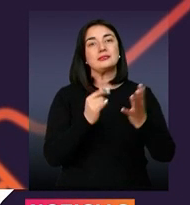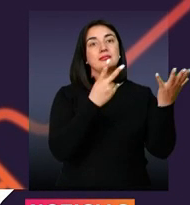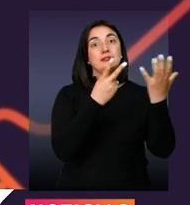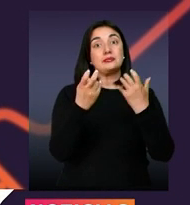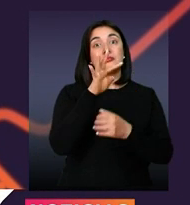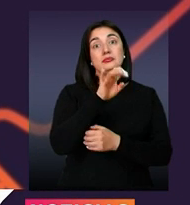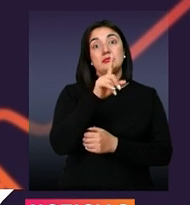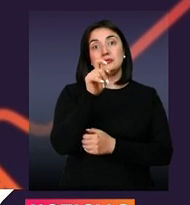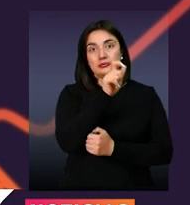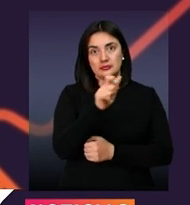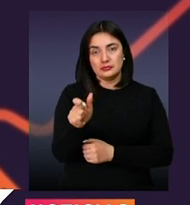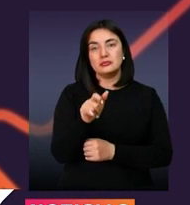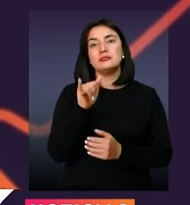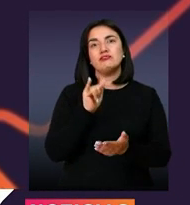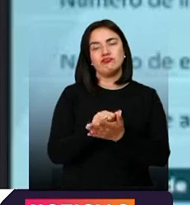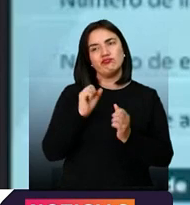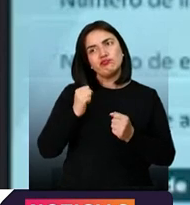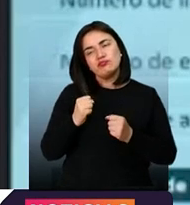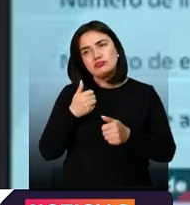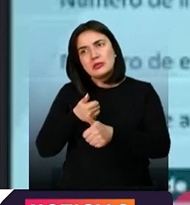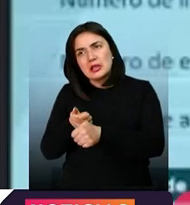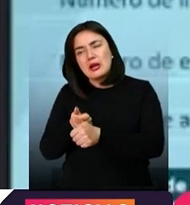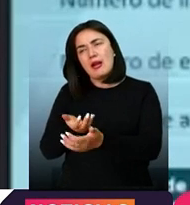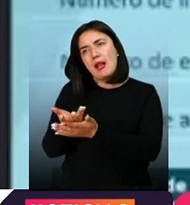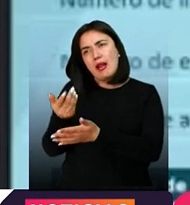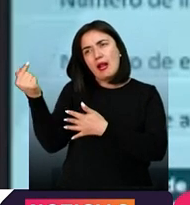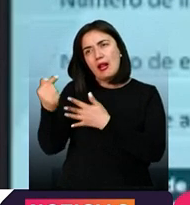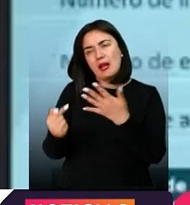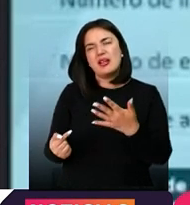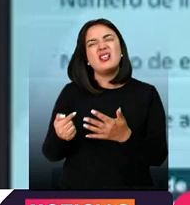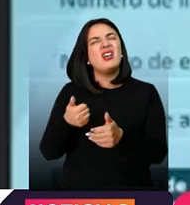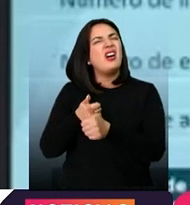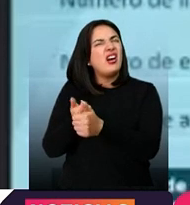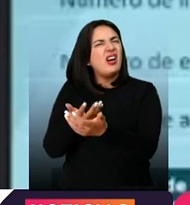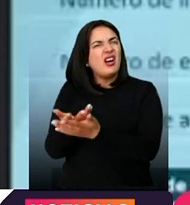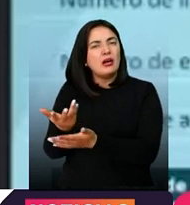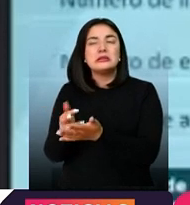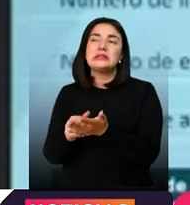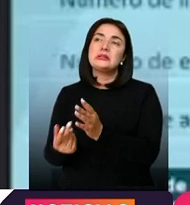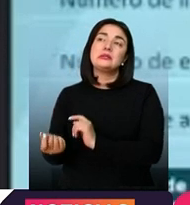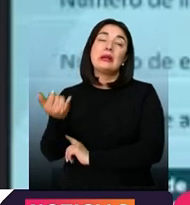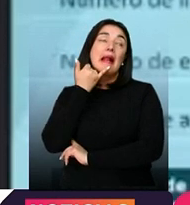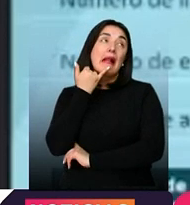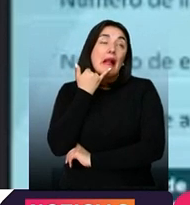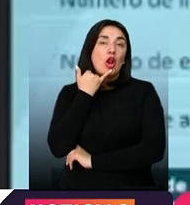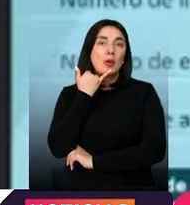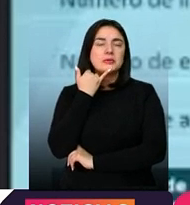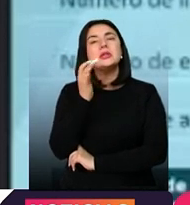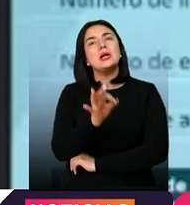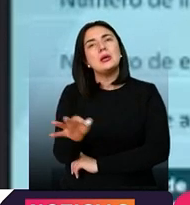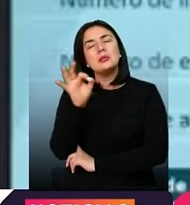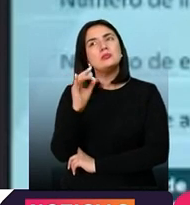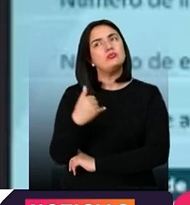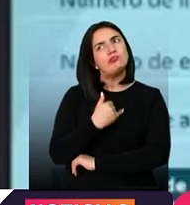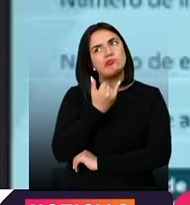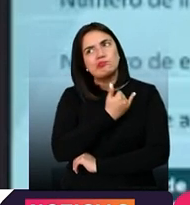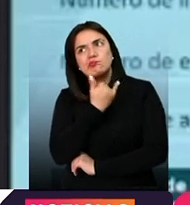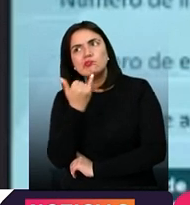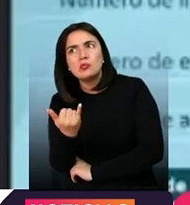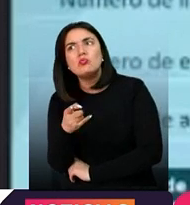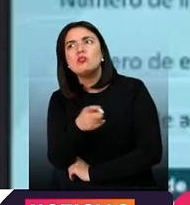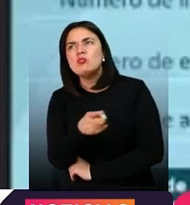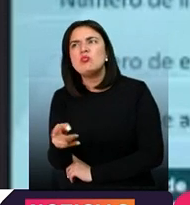pacientes se les brindó asesorías. ¿En qué consiste la asesoría? No solo responder la llamada, sino hacer rellamadas a aquellos